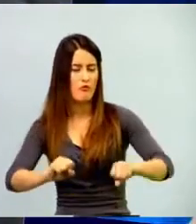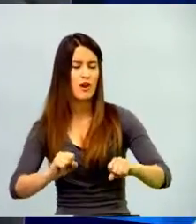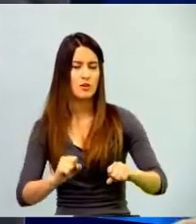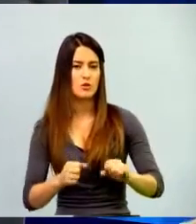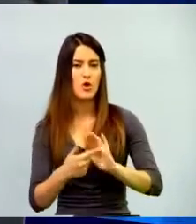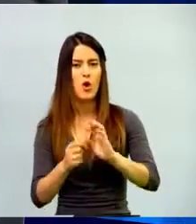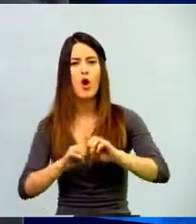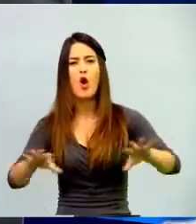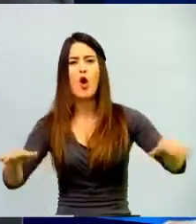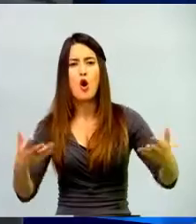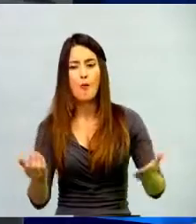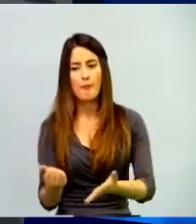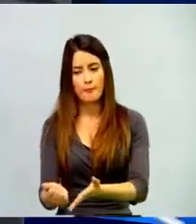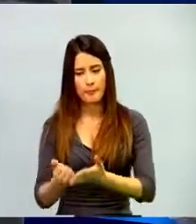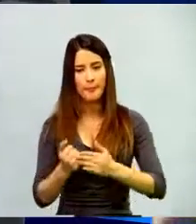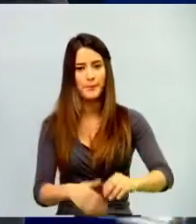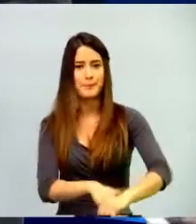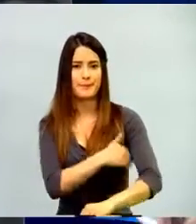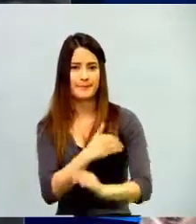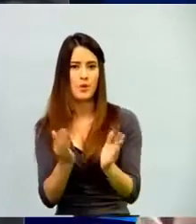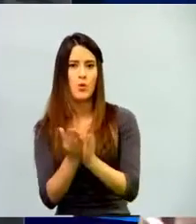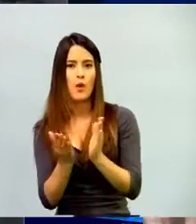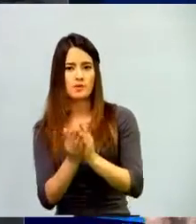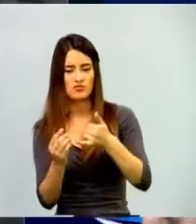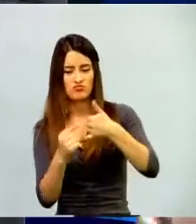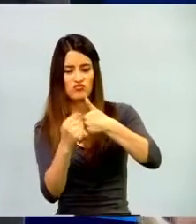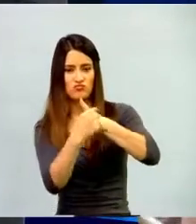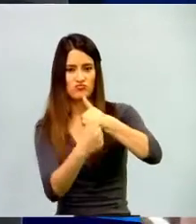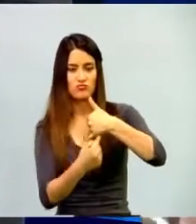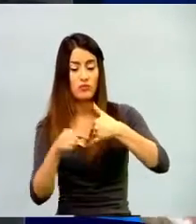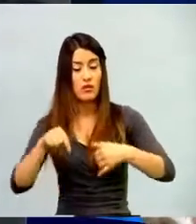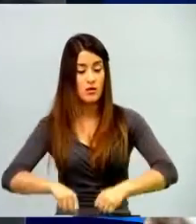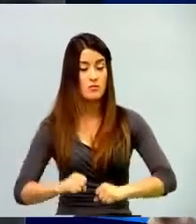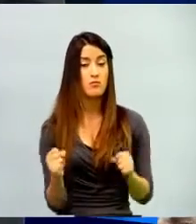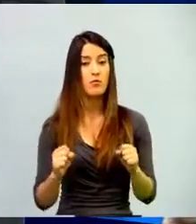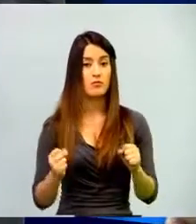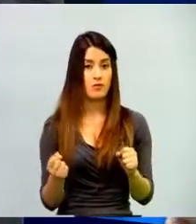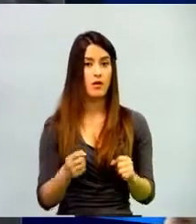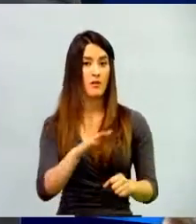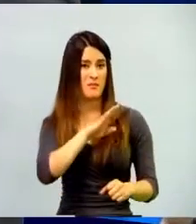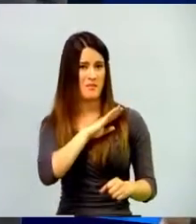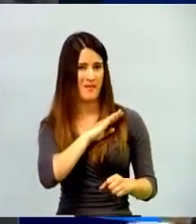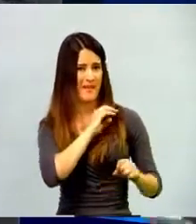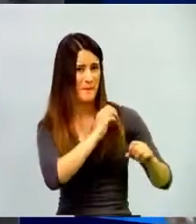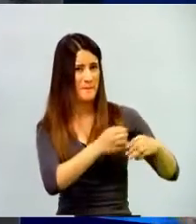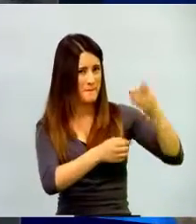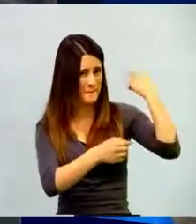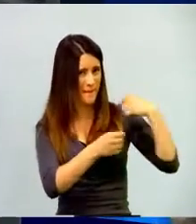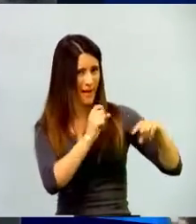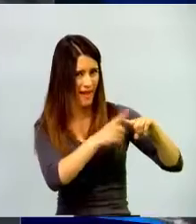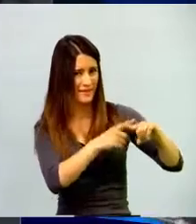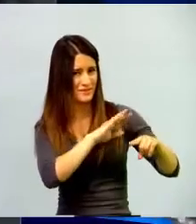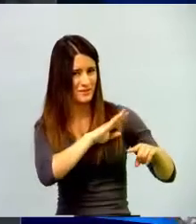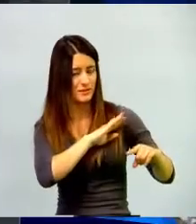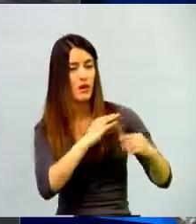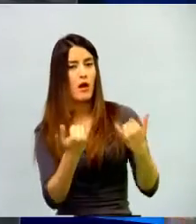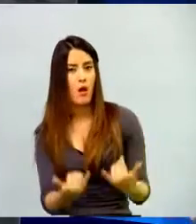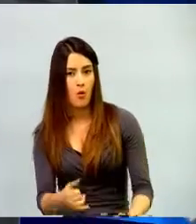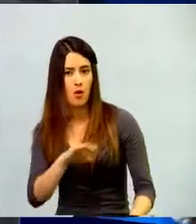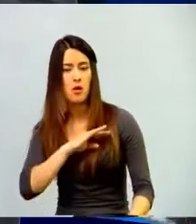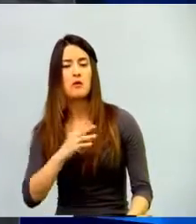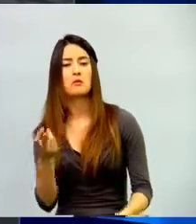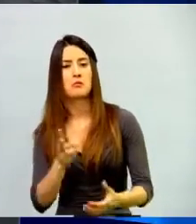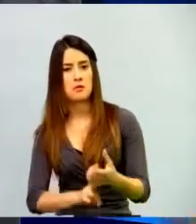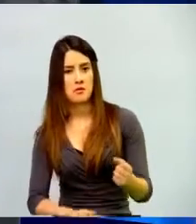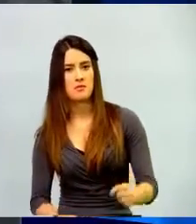en todo el país. Aquí en Bogotá también ha habido un esfuerzo en las dos administraciones y poco a poco, la gamificación es muy nueva,